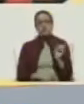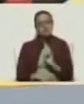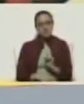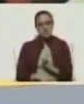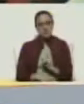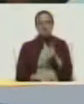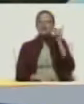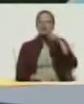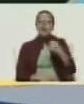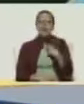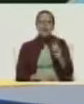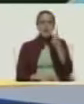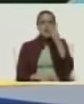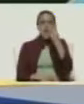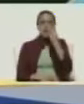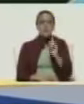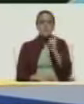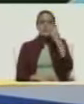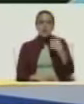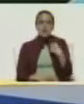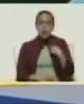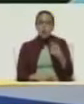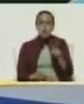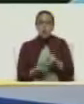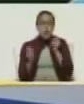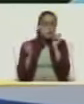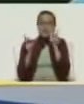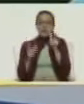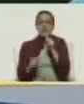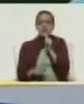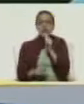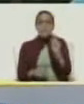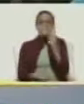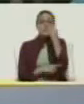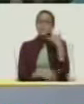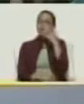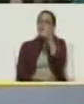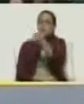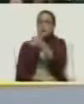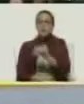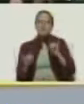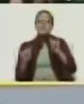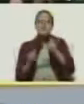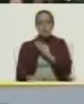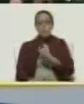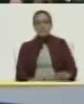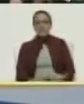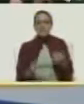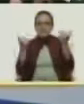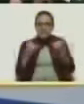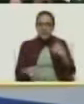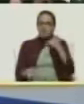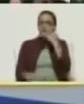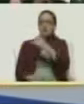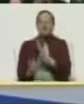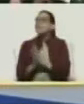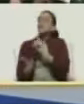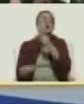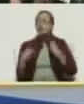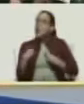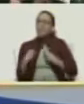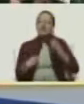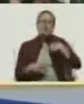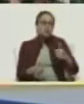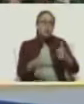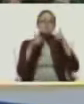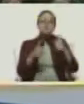primera persona que yo llamé, después que me sacaron, para usted, para que no se preocupara. Y bueno, estar muy